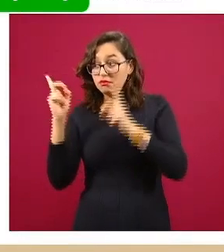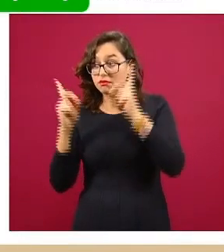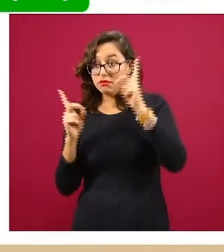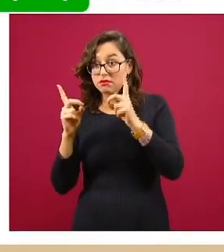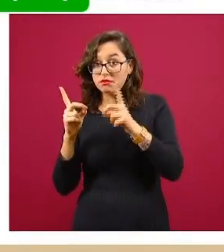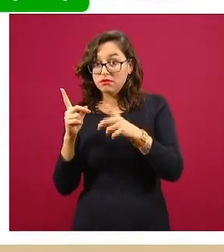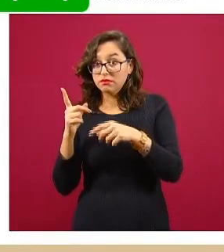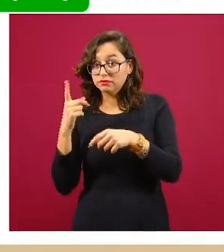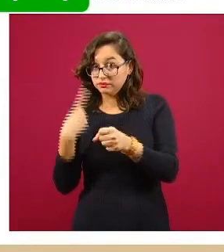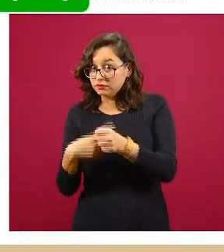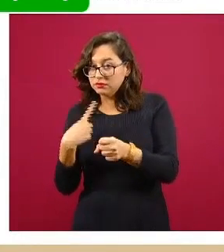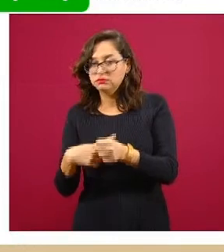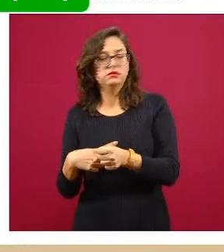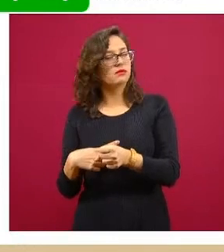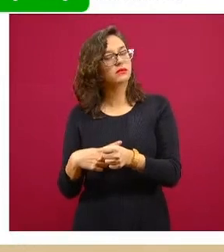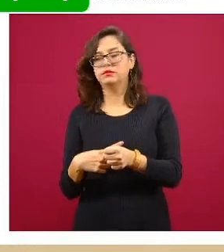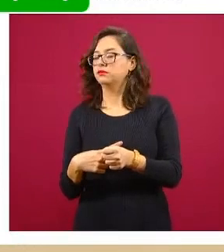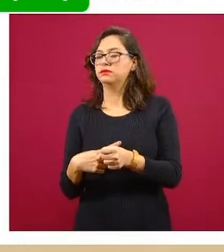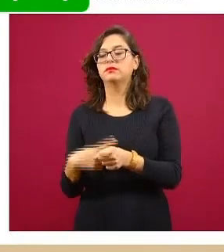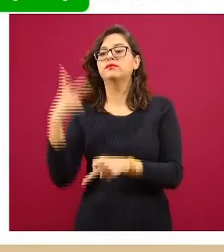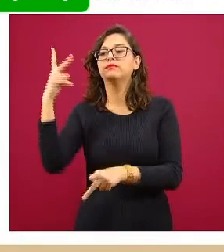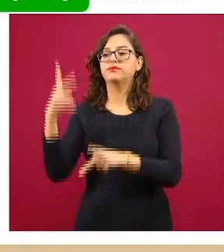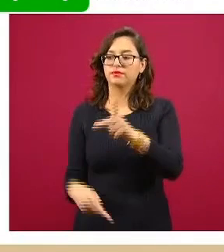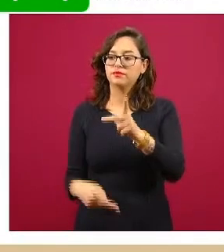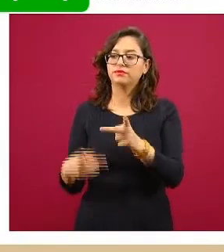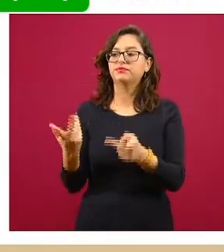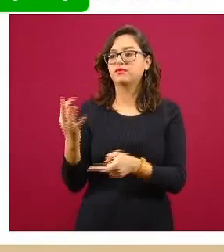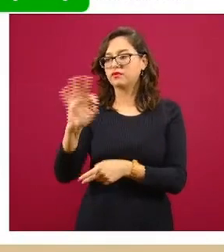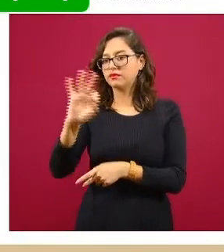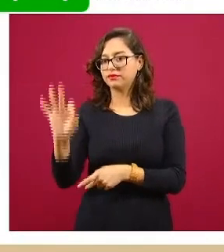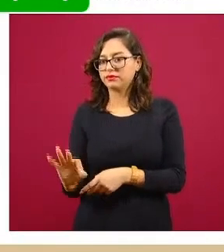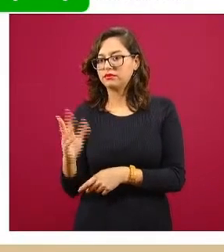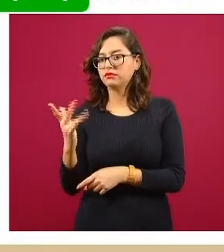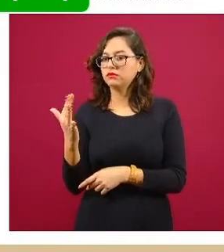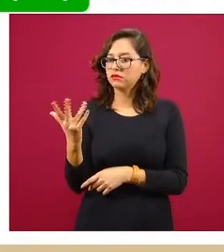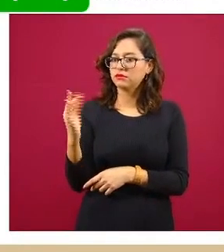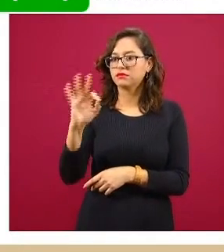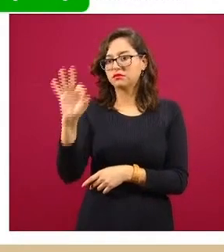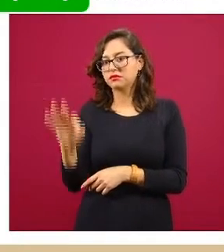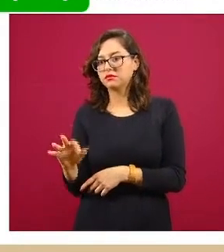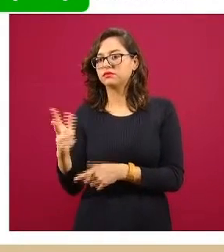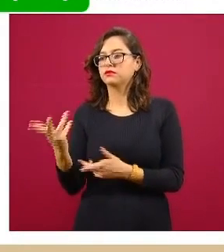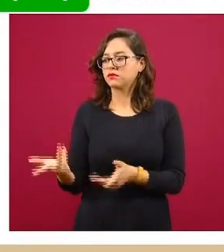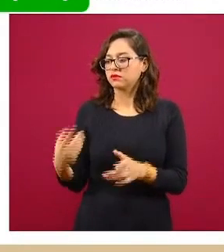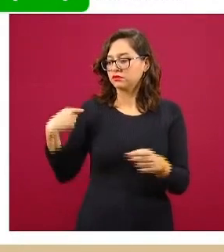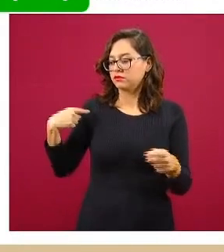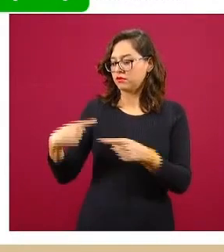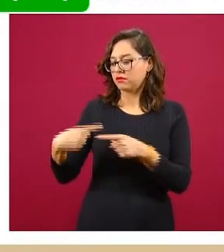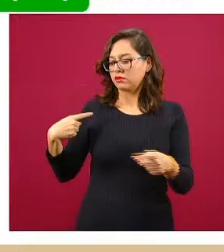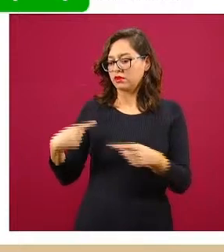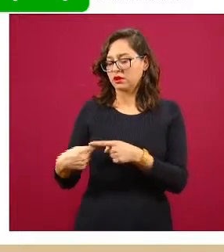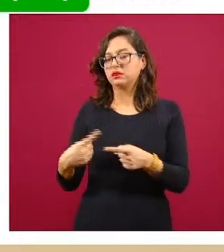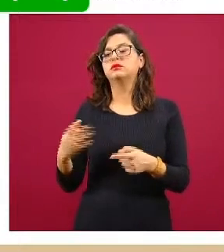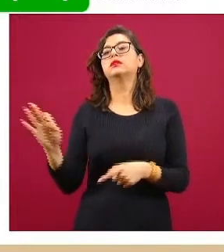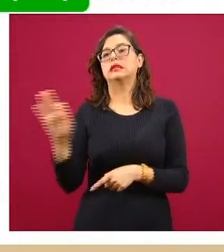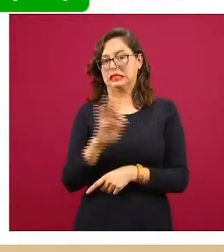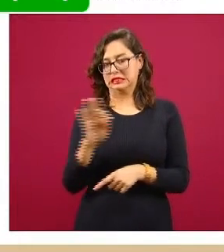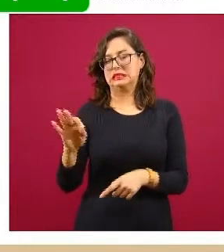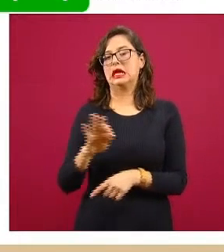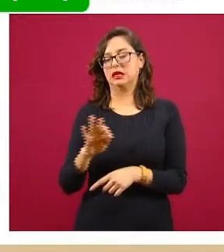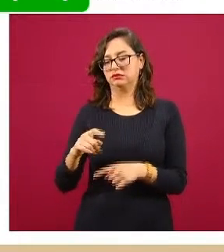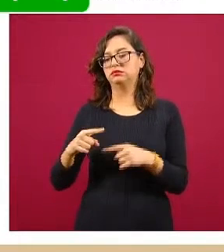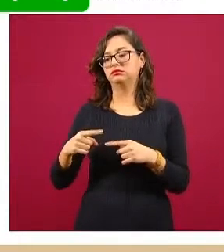sino solamente aquellos que estimamos que por el porcentaje de la semana epidemiológica a la que iniciaron síntomas, ese